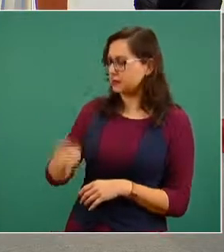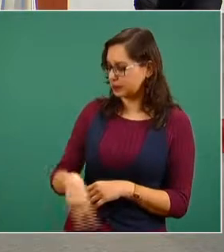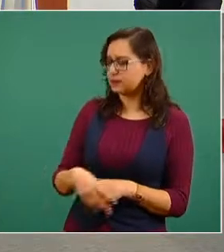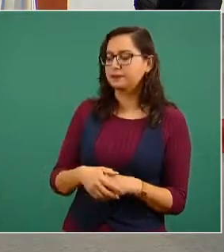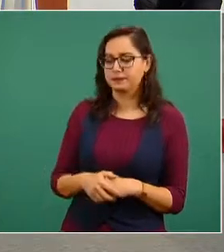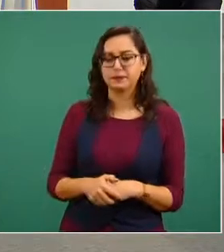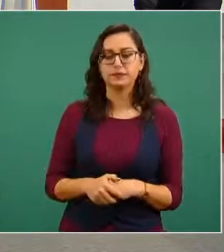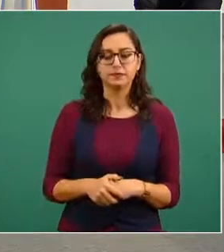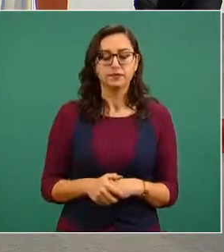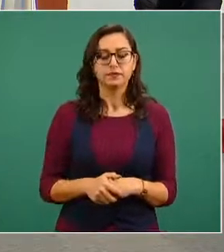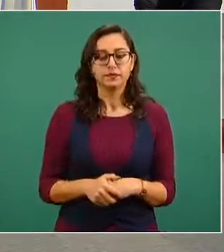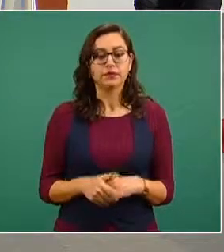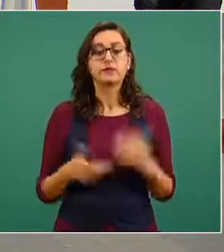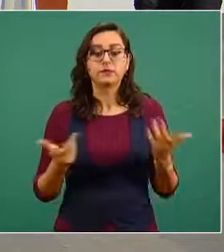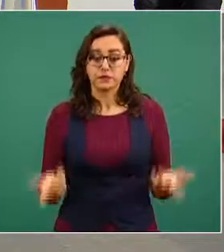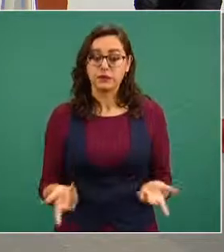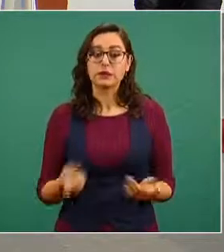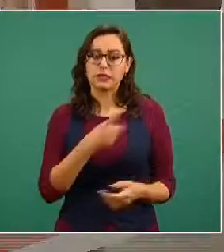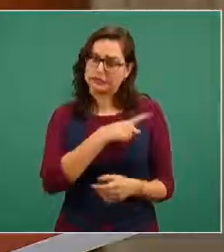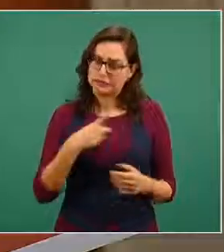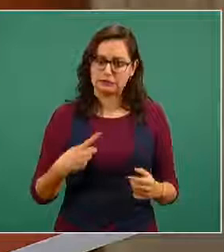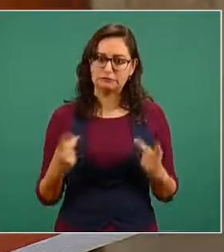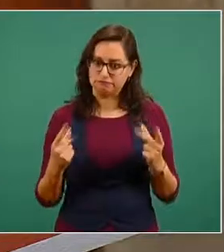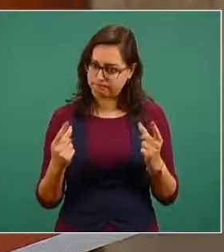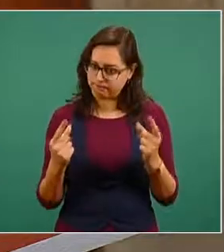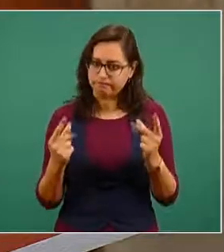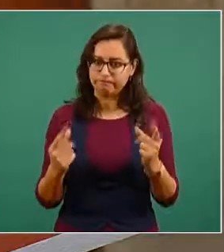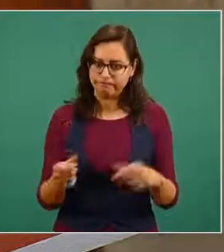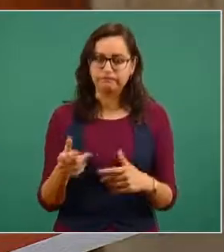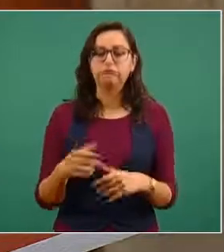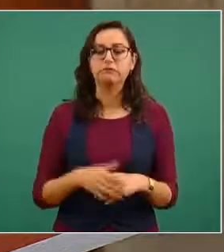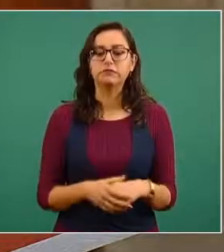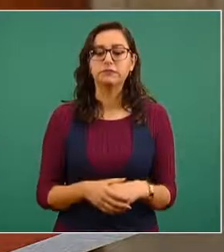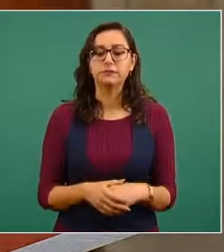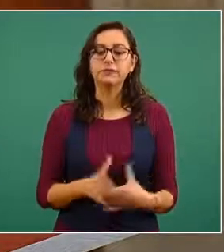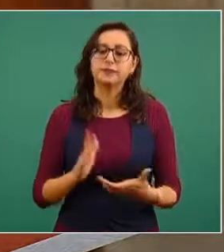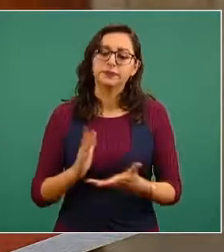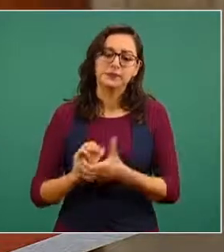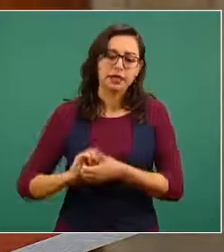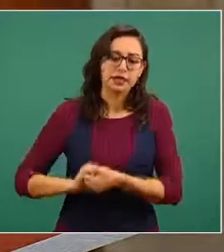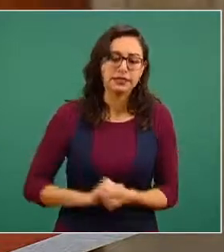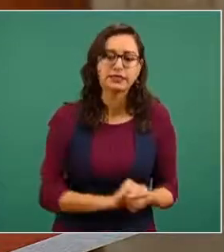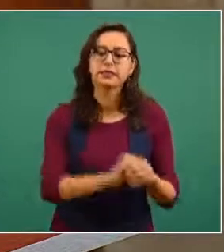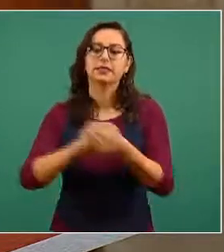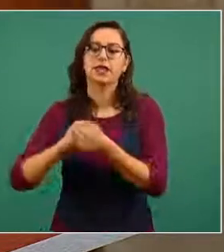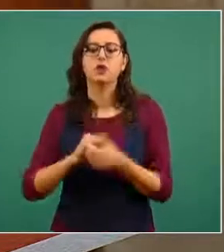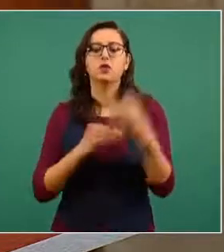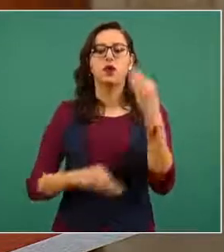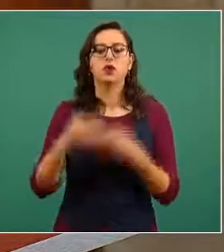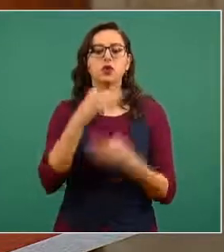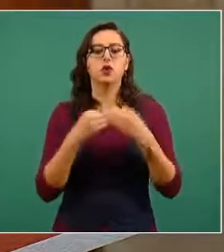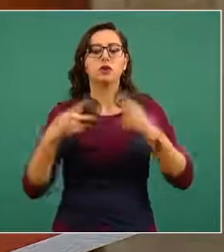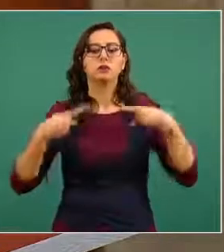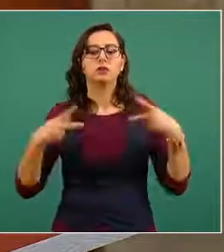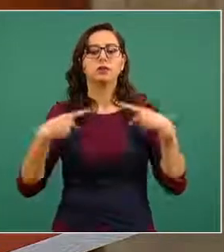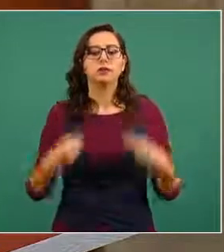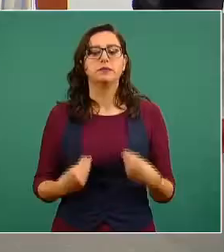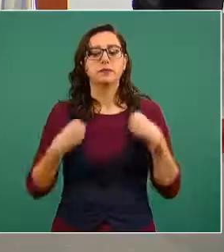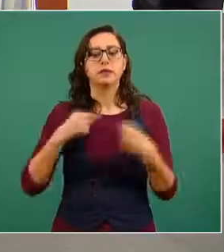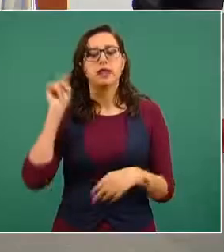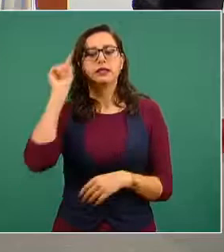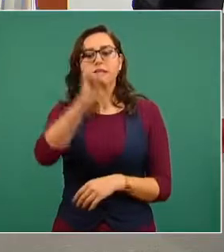hay que terminar y un saludo a toda la gente de Sonora,